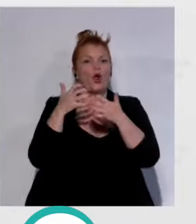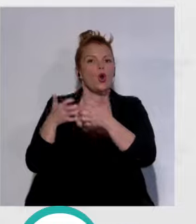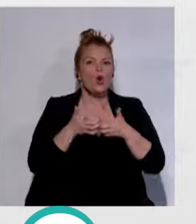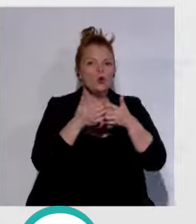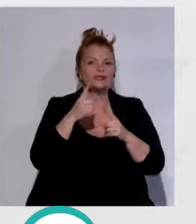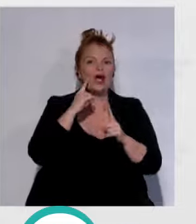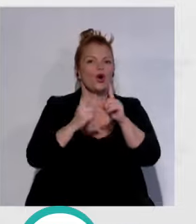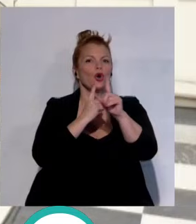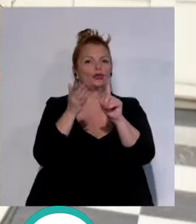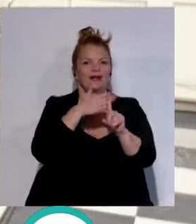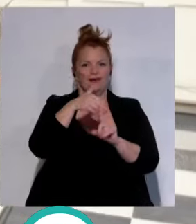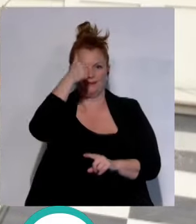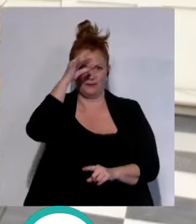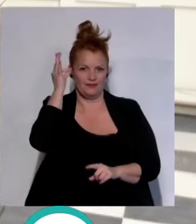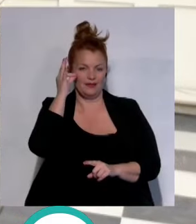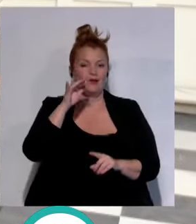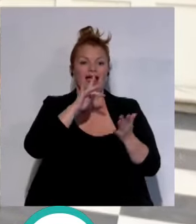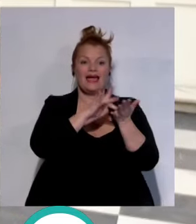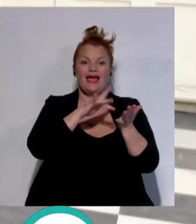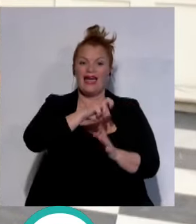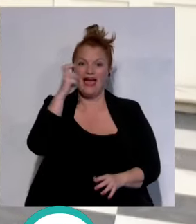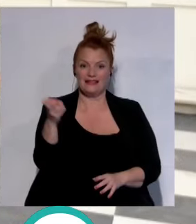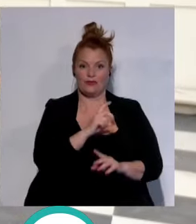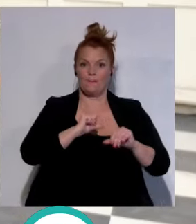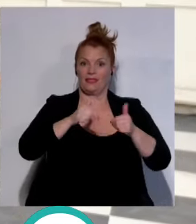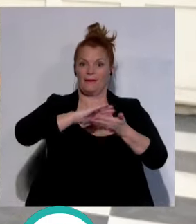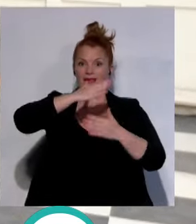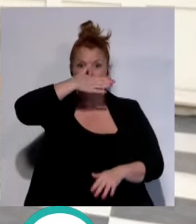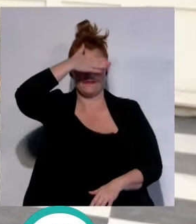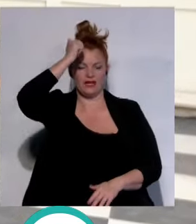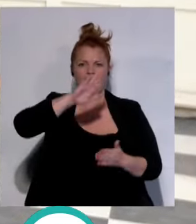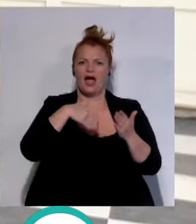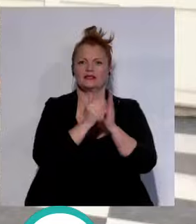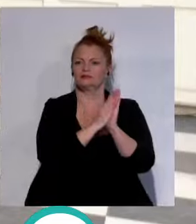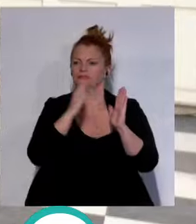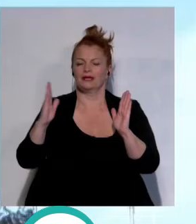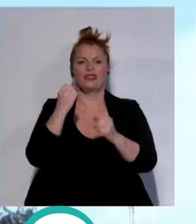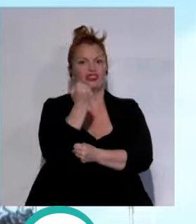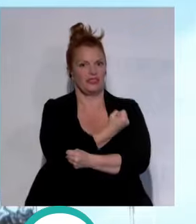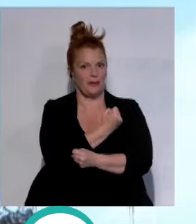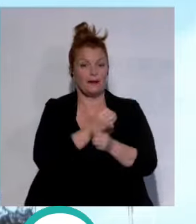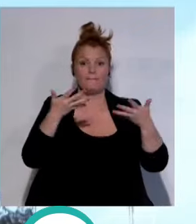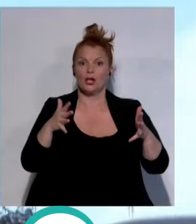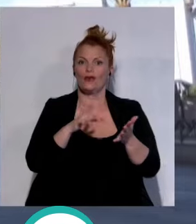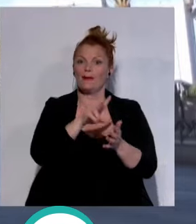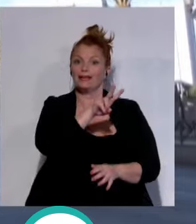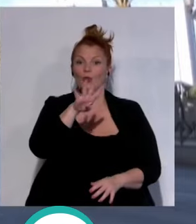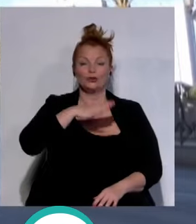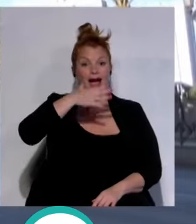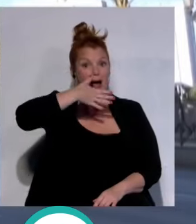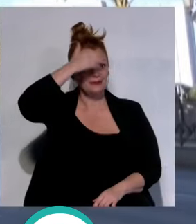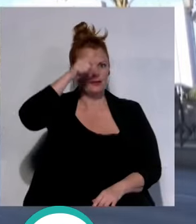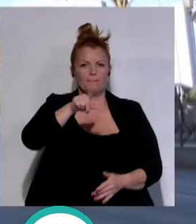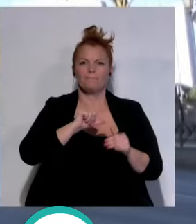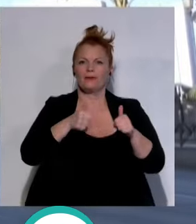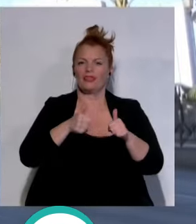violencia de género. El calendario de actividades se inicia este mes de abril y se extenderá hasta diciembre. El miércoles 24 de abril se